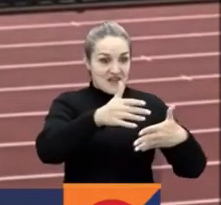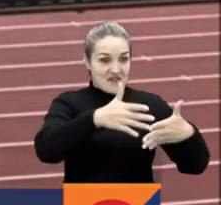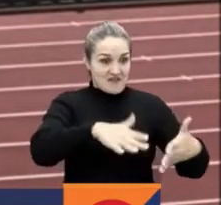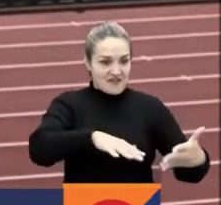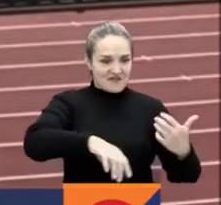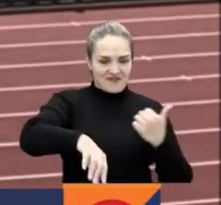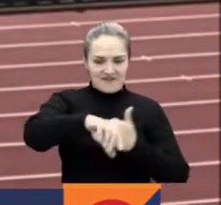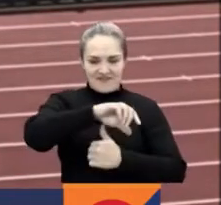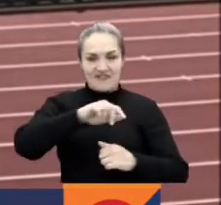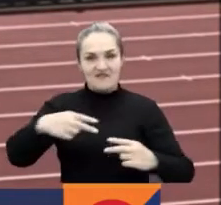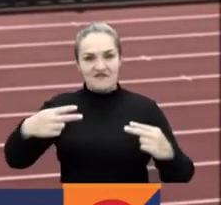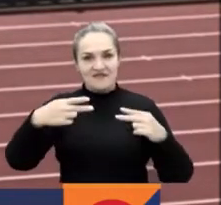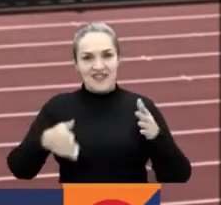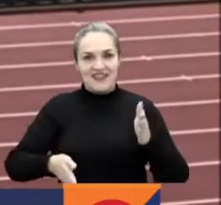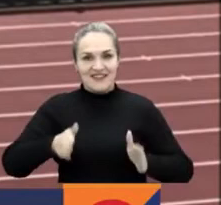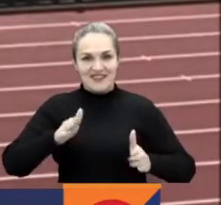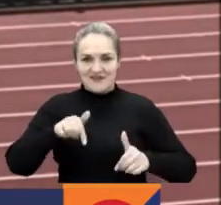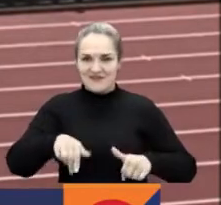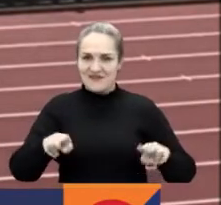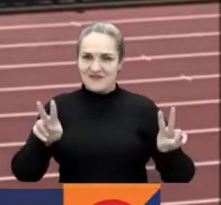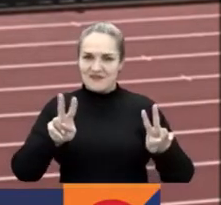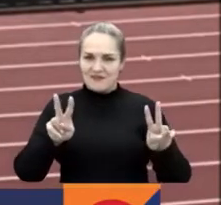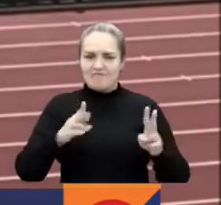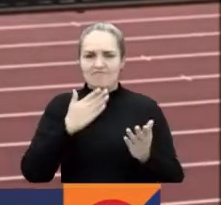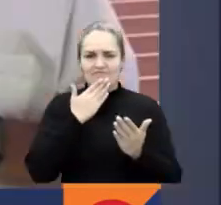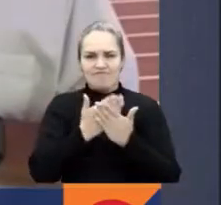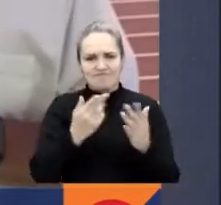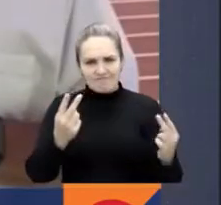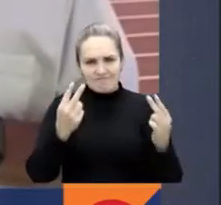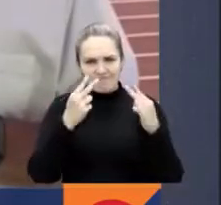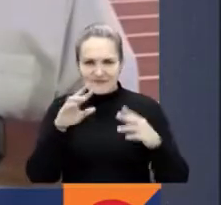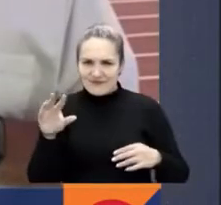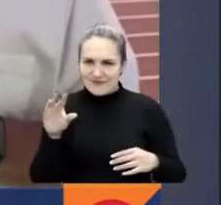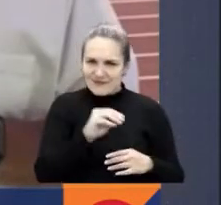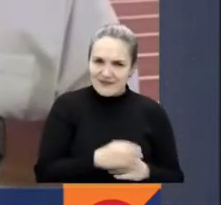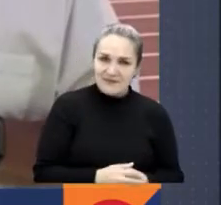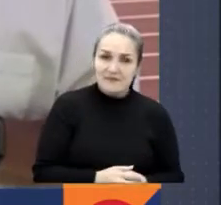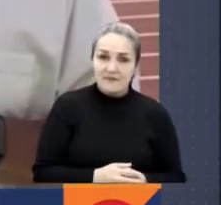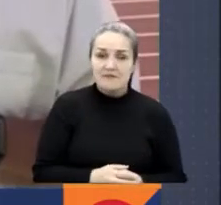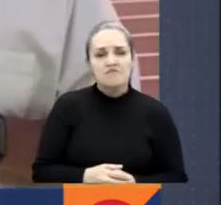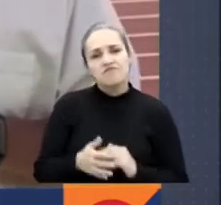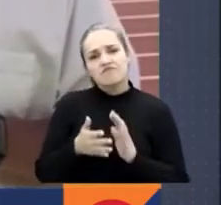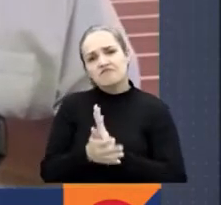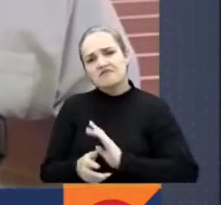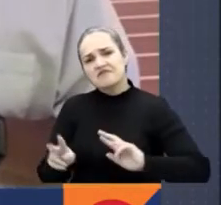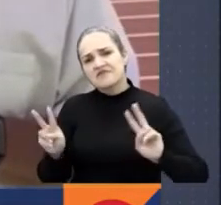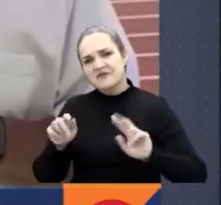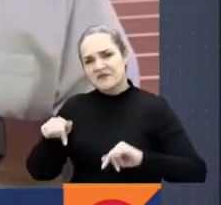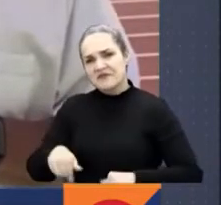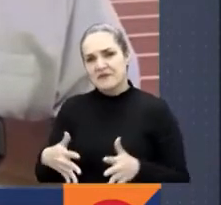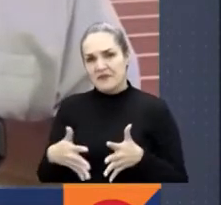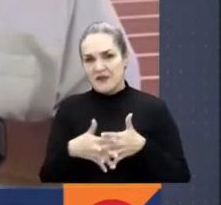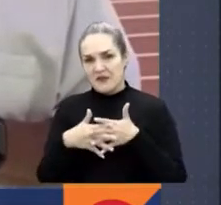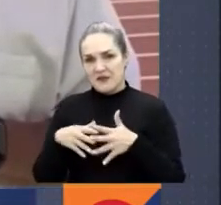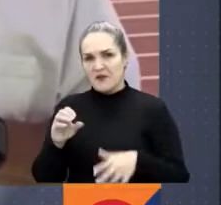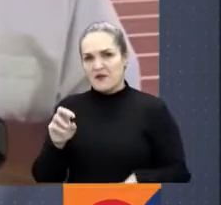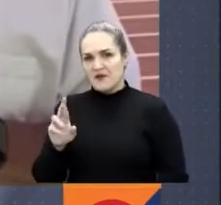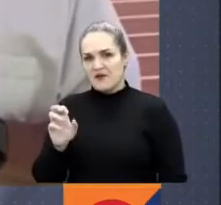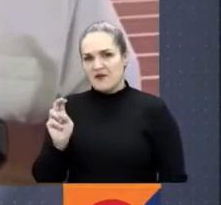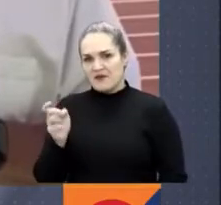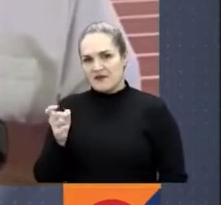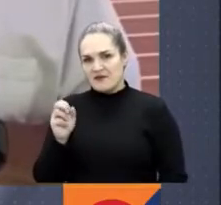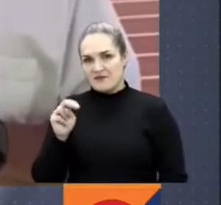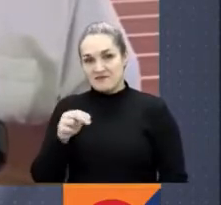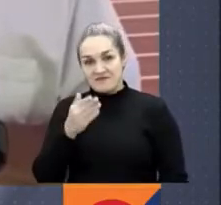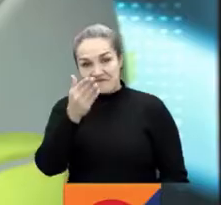atletismo desde este escenario. Muchas gracias por su compañía. Todo desde Eugene, Oregon, en los Estados Unidos. Camilo, por favor.